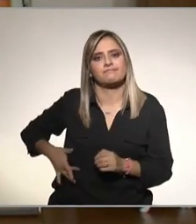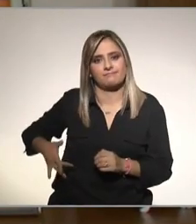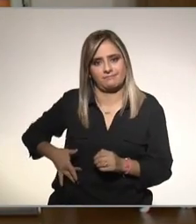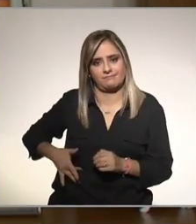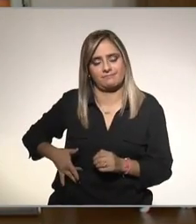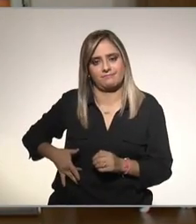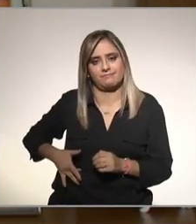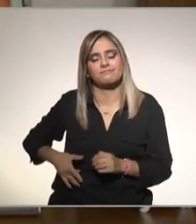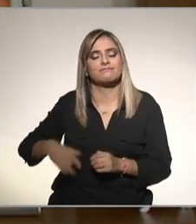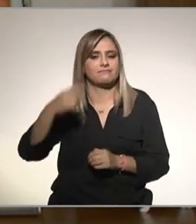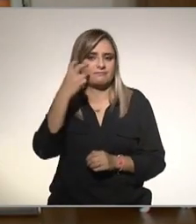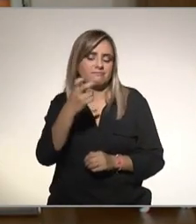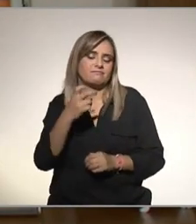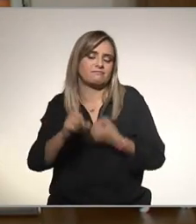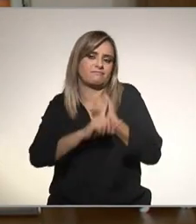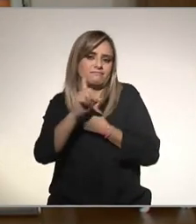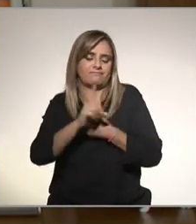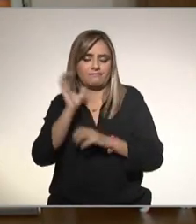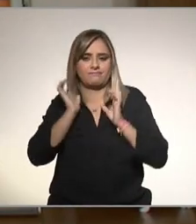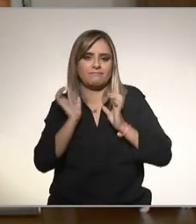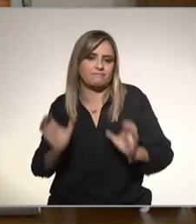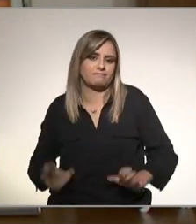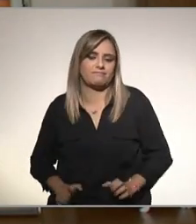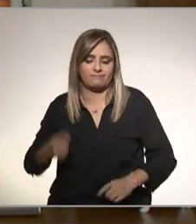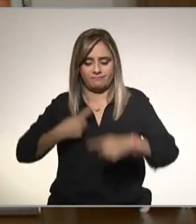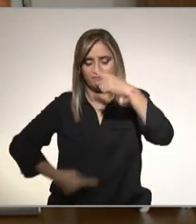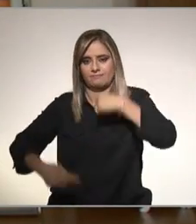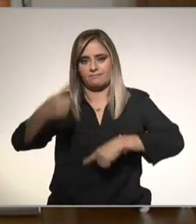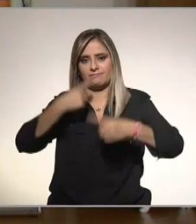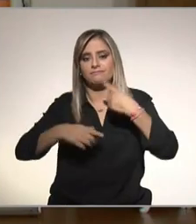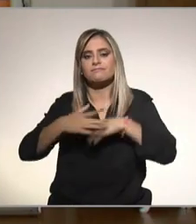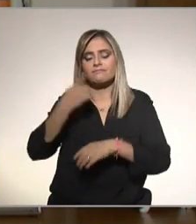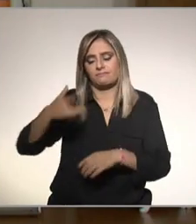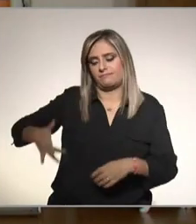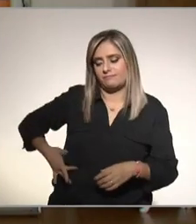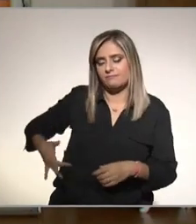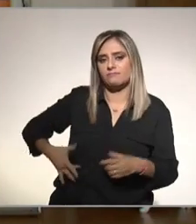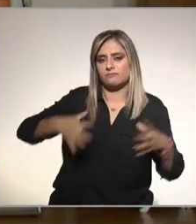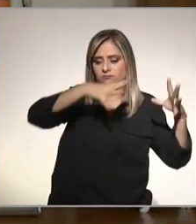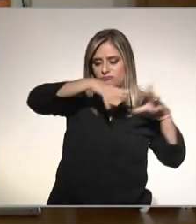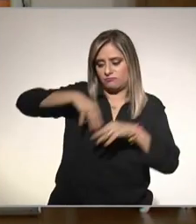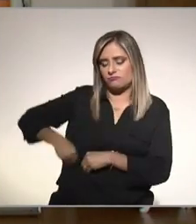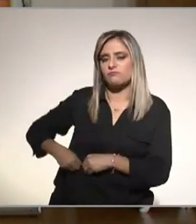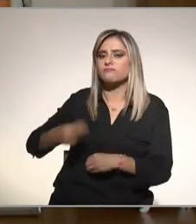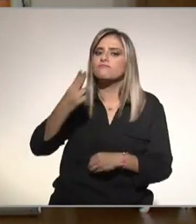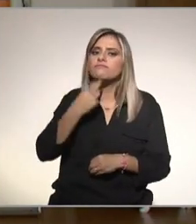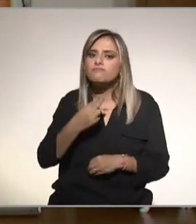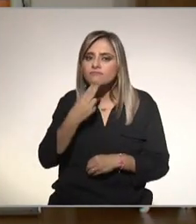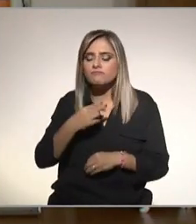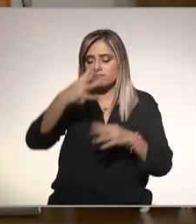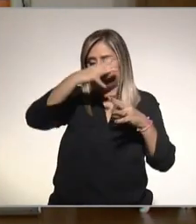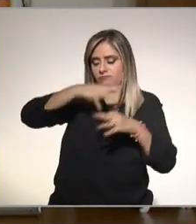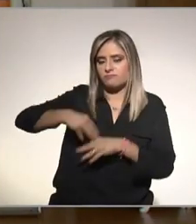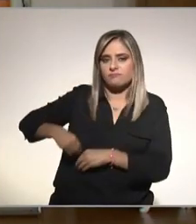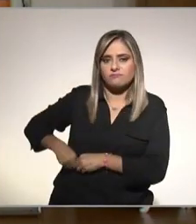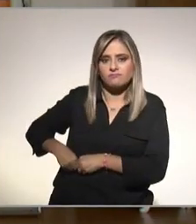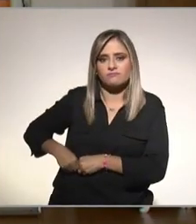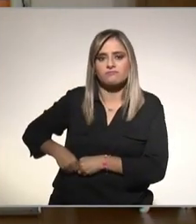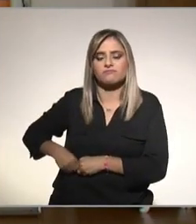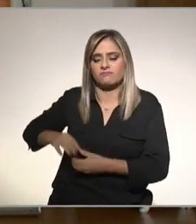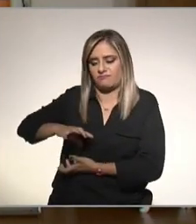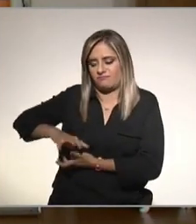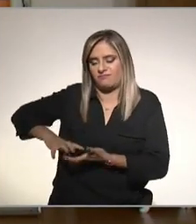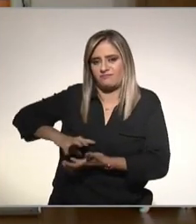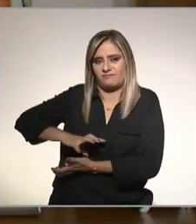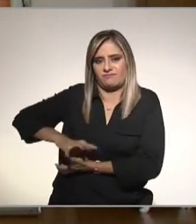trastorno metabólico donde el hígado junta glucosa con un alcohol y cuando se